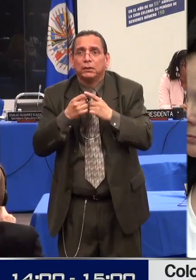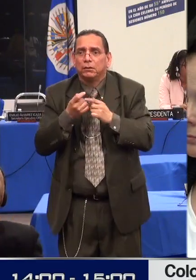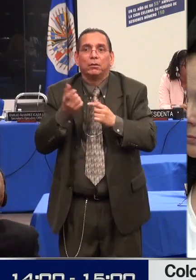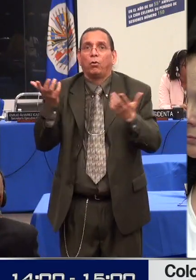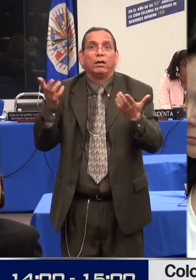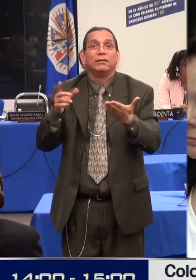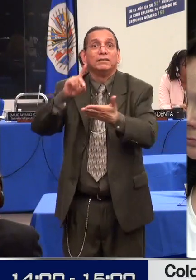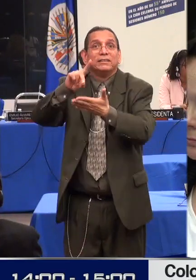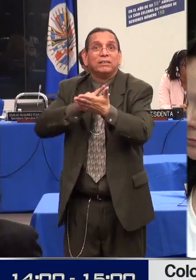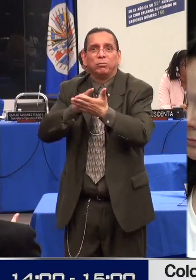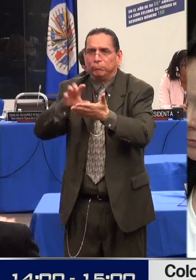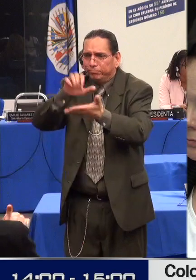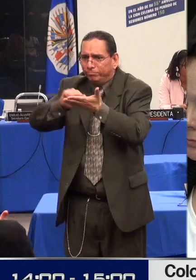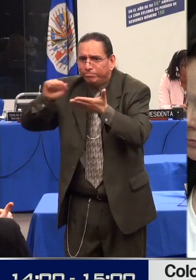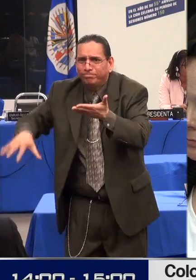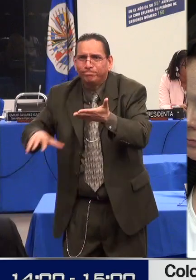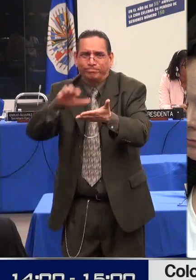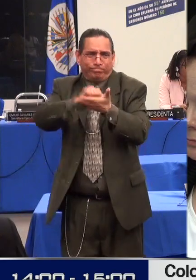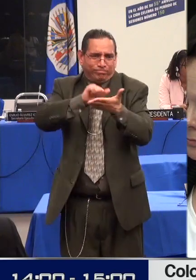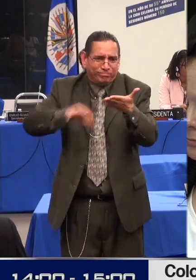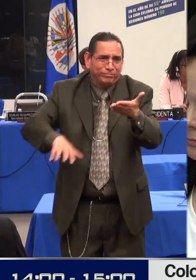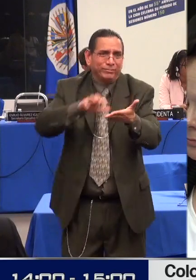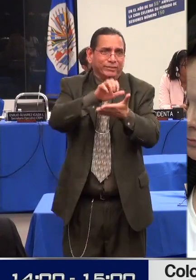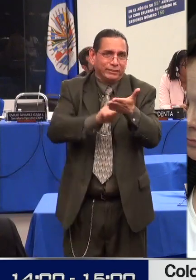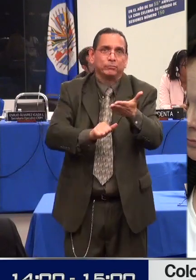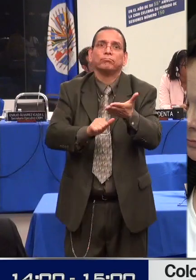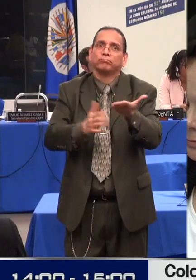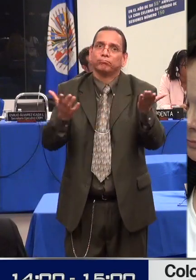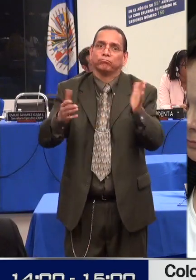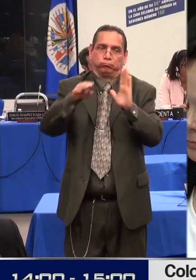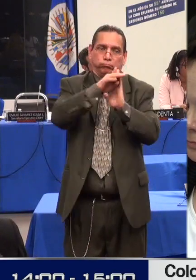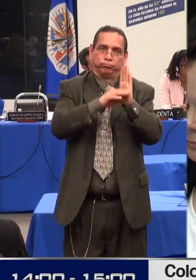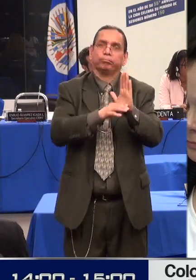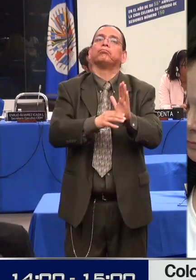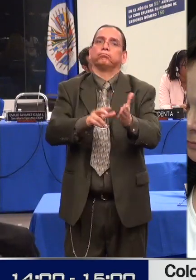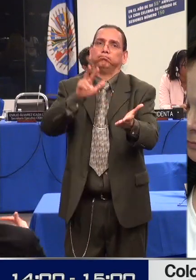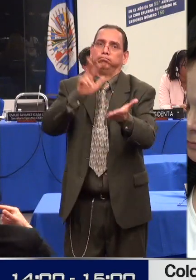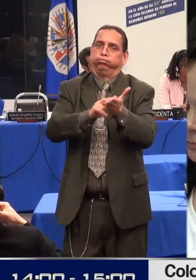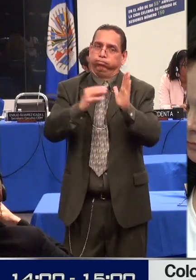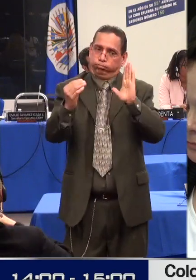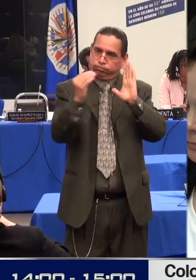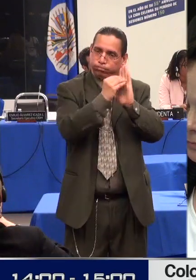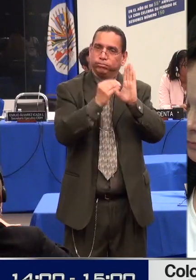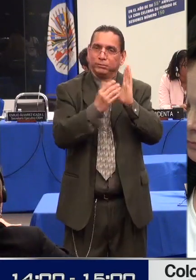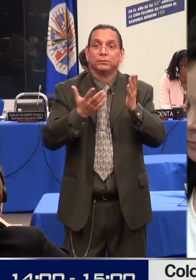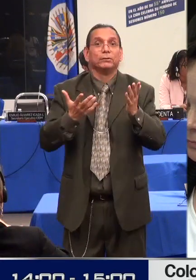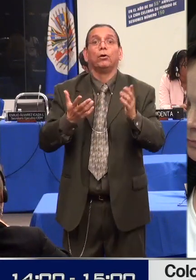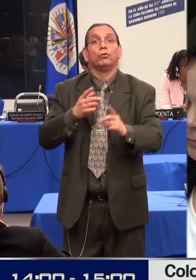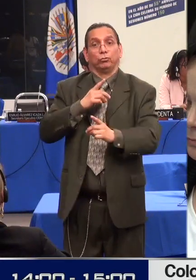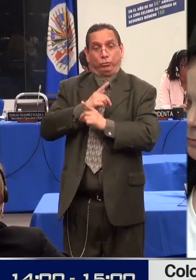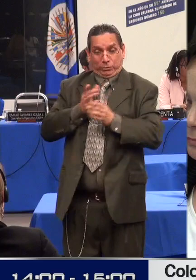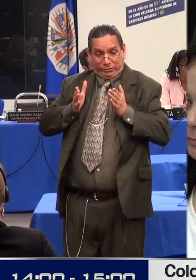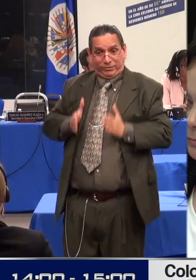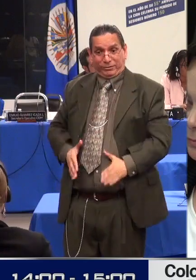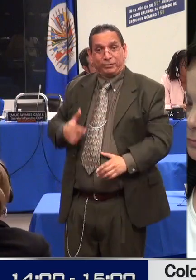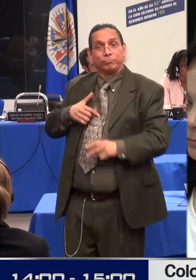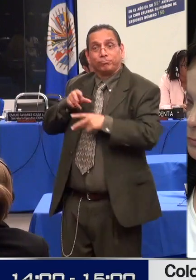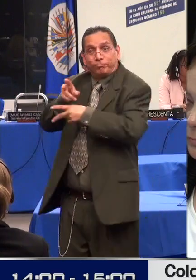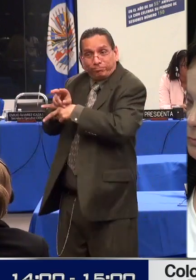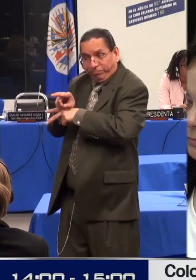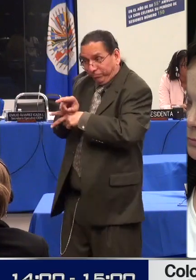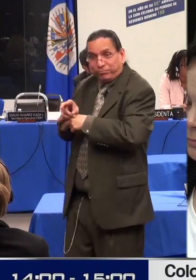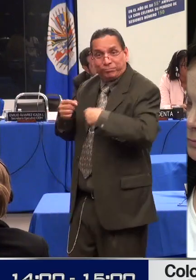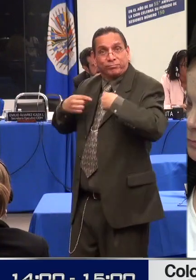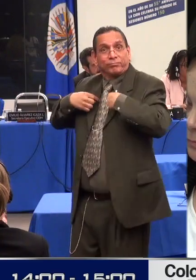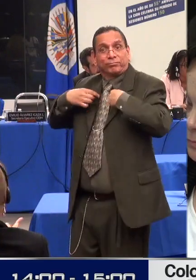apropiada para el bienestar de las personas, no constituiría discriminación. Sin embargo, la legislación nacional, al